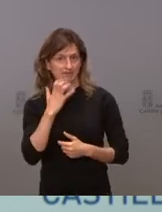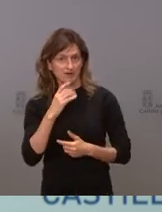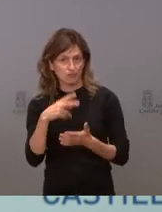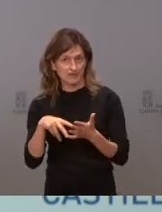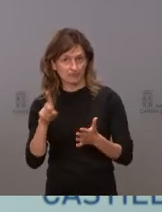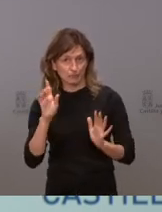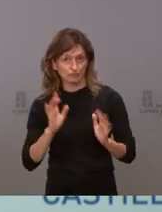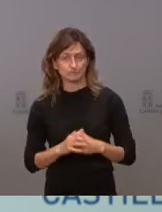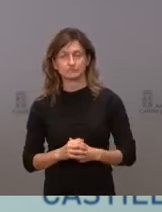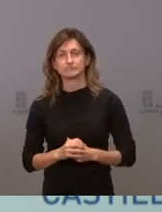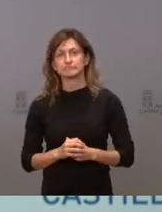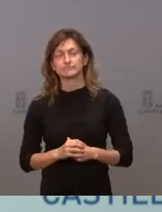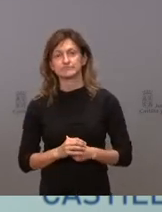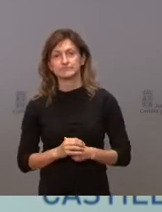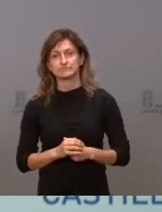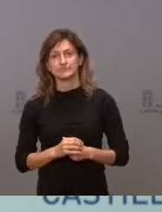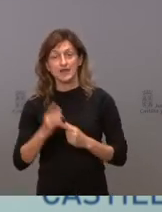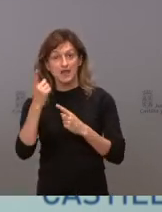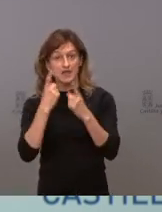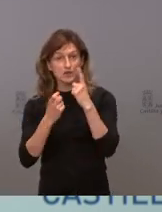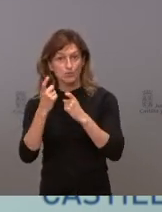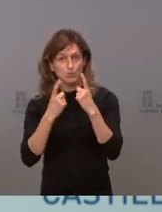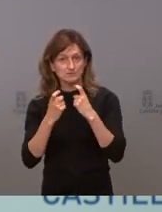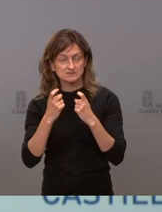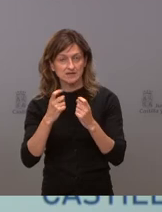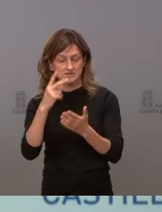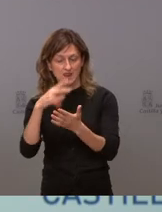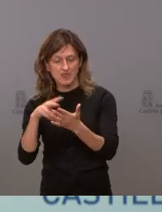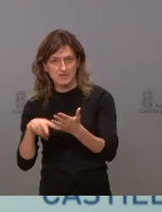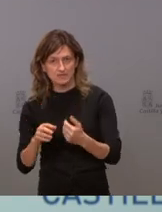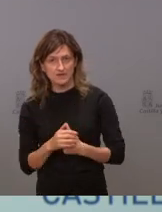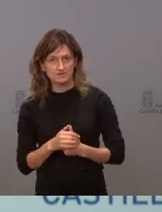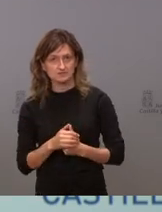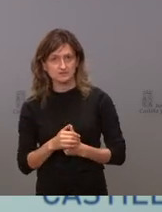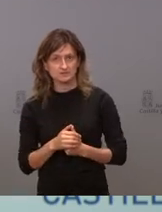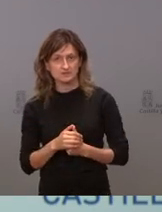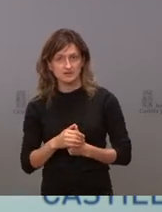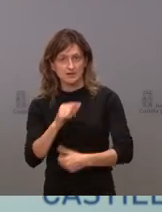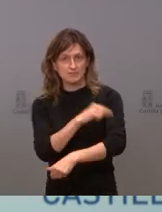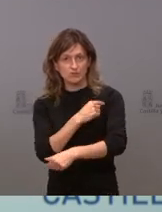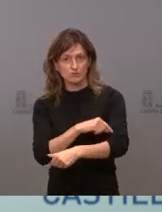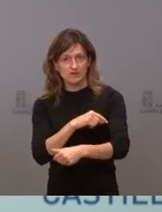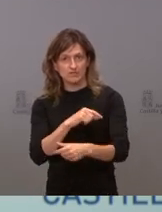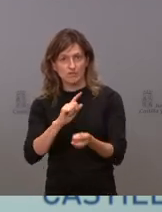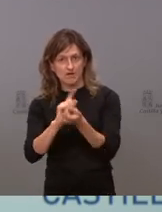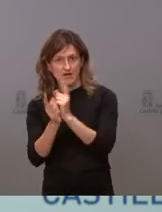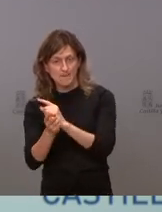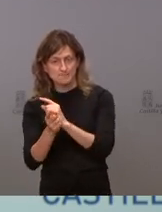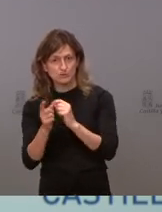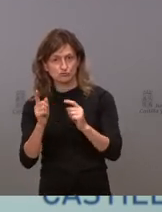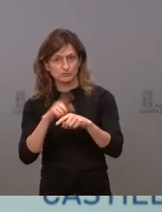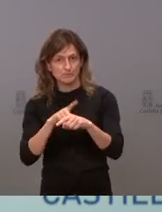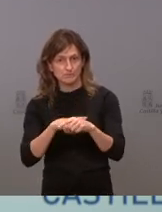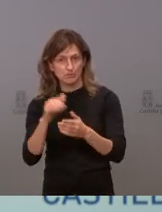lo hicieran. Encuestas, encuestas leídas, cambios en el ritmo de vacunación, cambios en el ritmo de